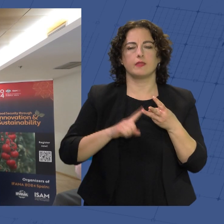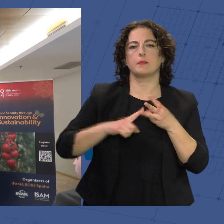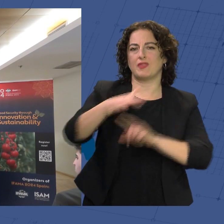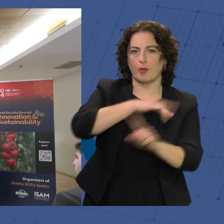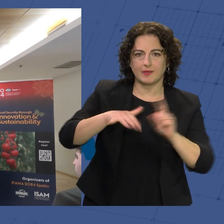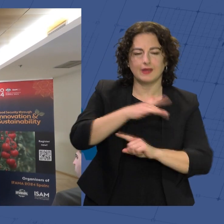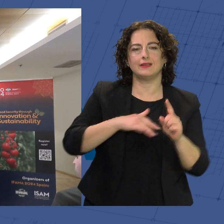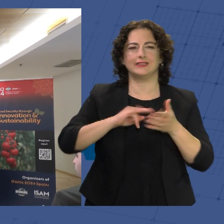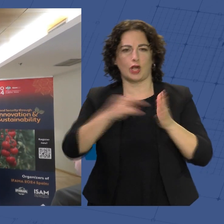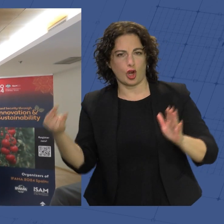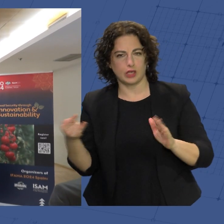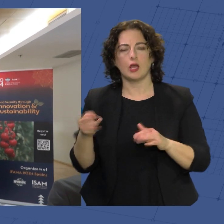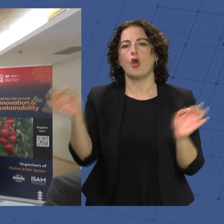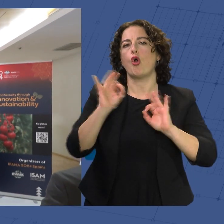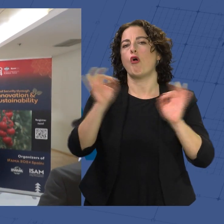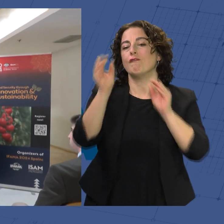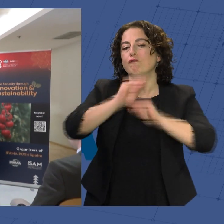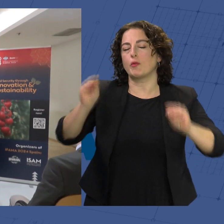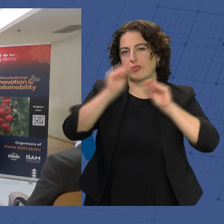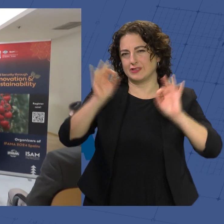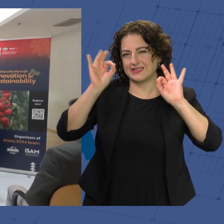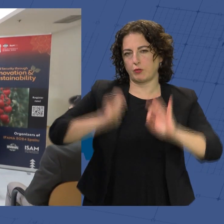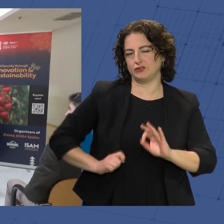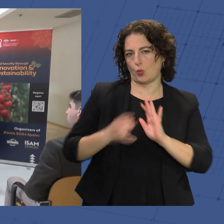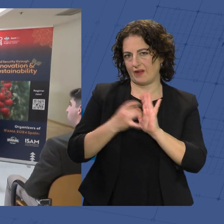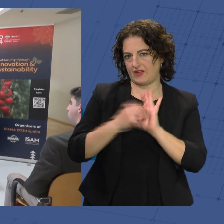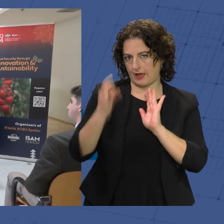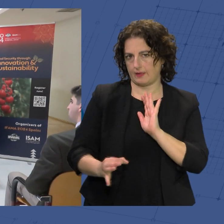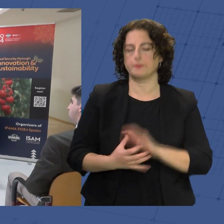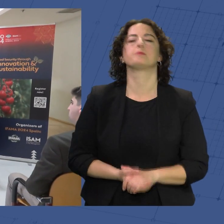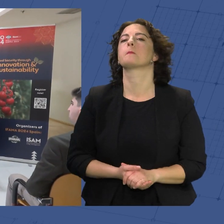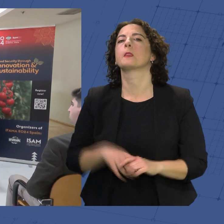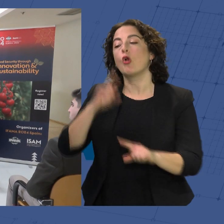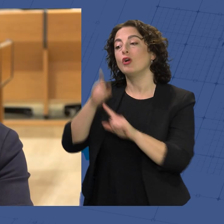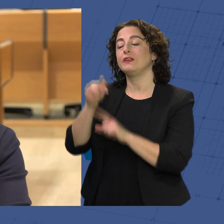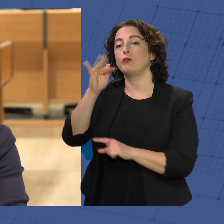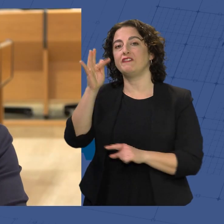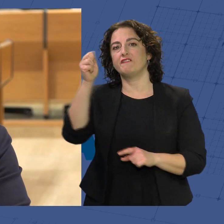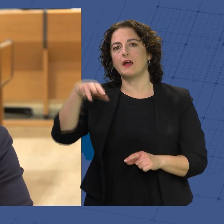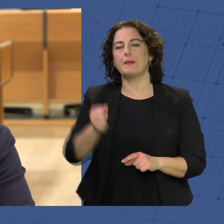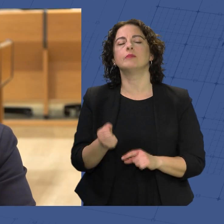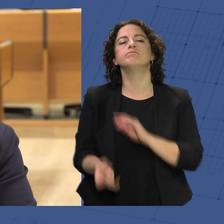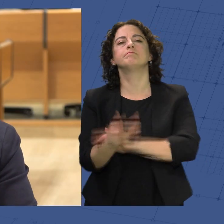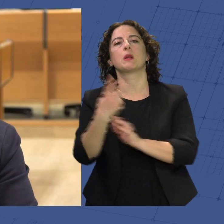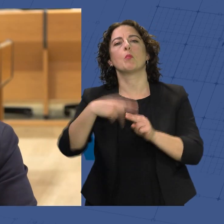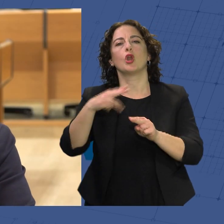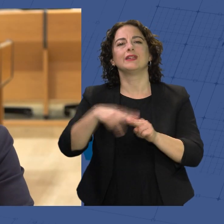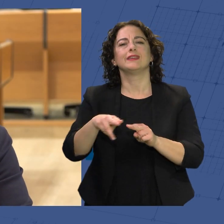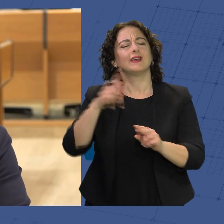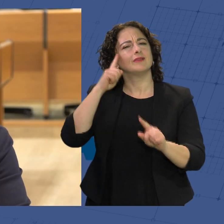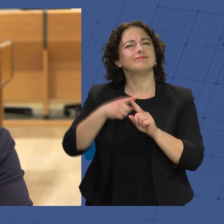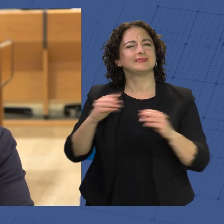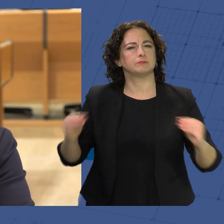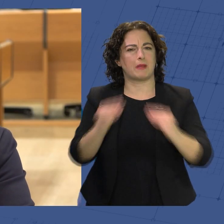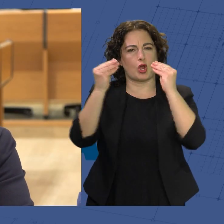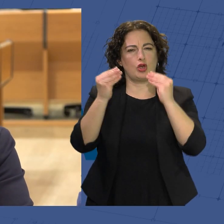ambiente, tecnología o formación profesional cualificada. El objetivo de IFAMA es formular políticas que mejoren el enfoque